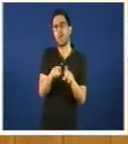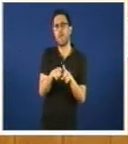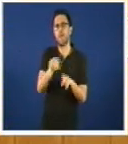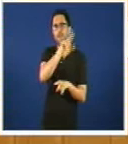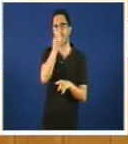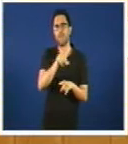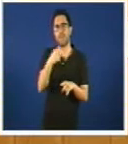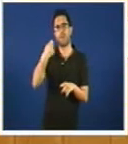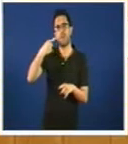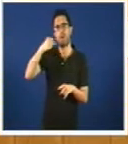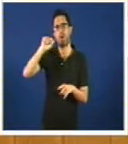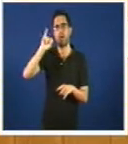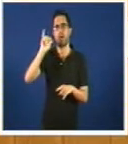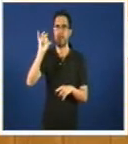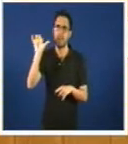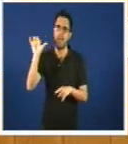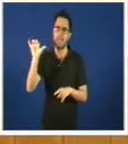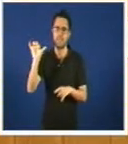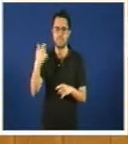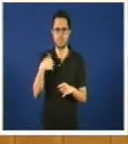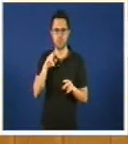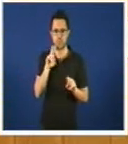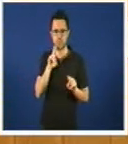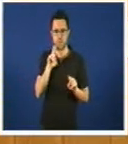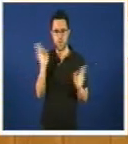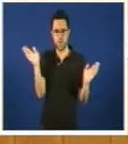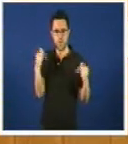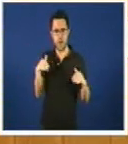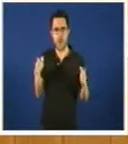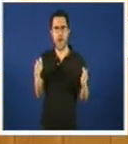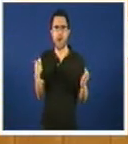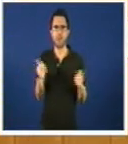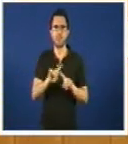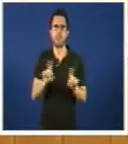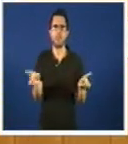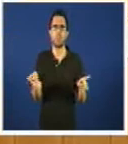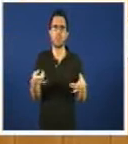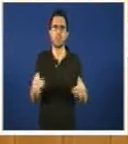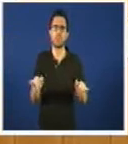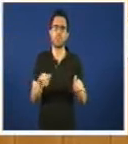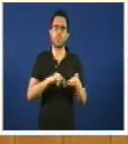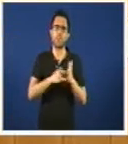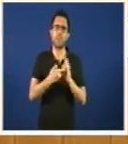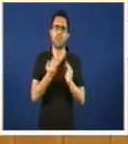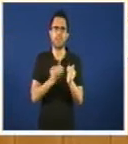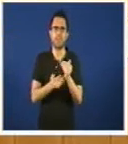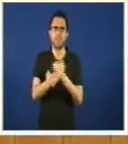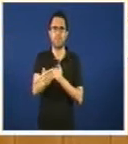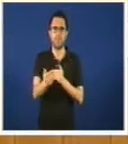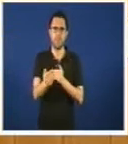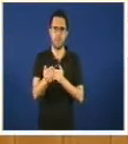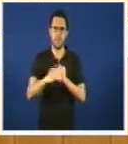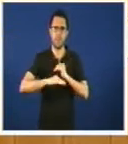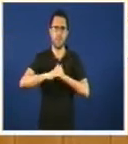como non van por aí non hai señor consellero tampouco ningún plan de aviabilidade económico